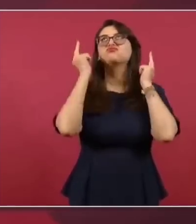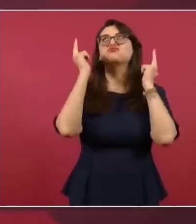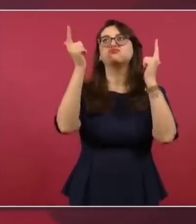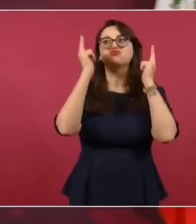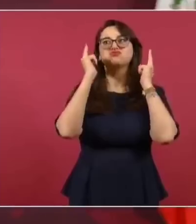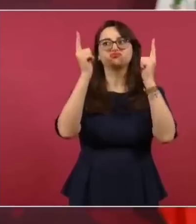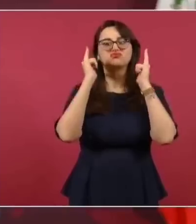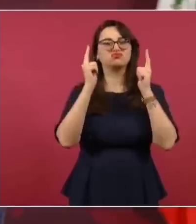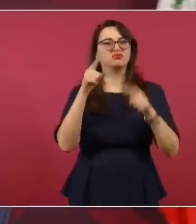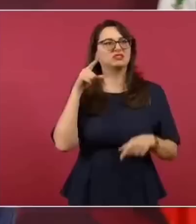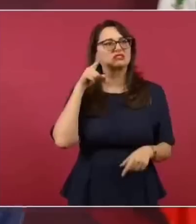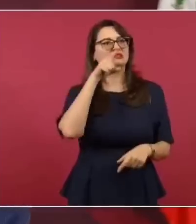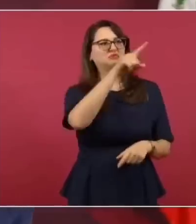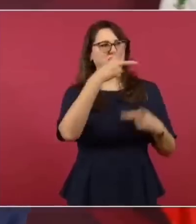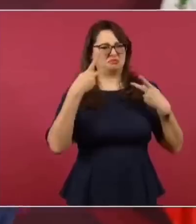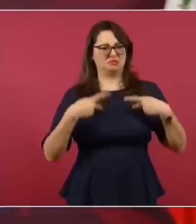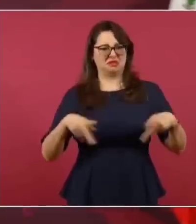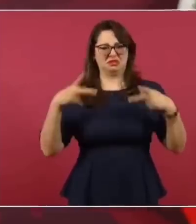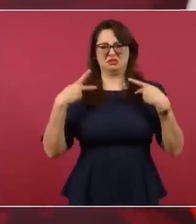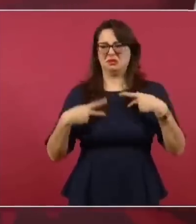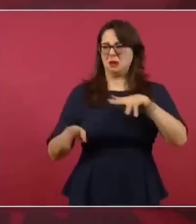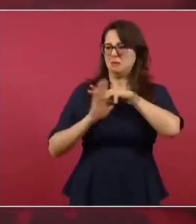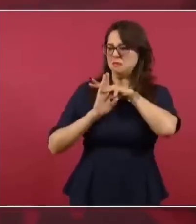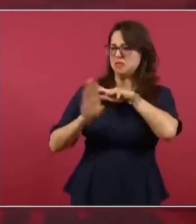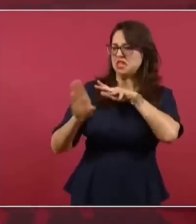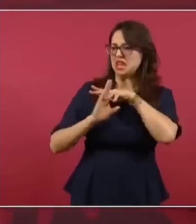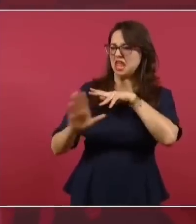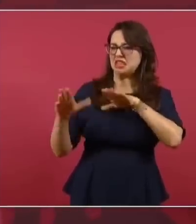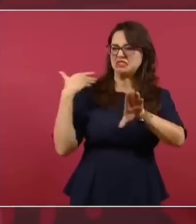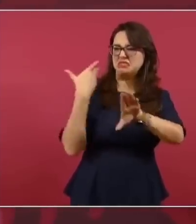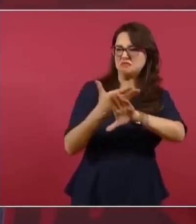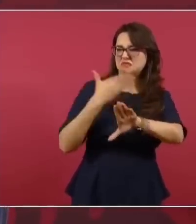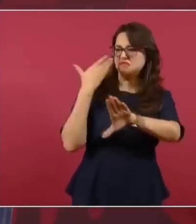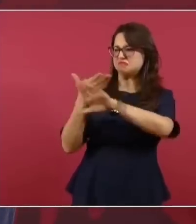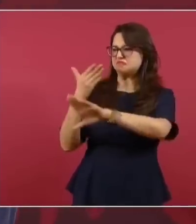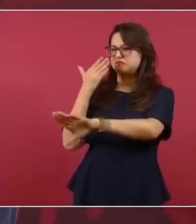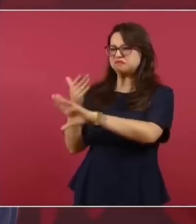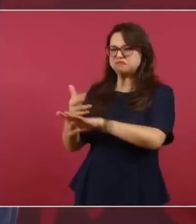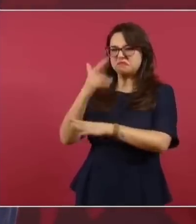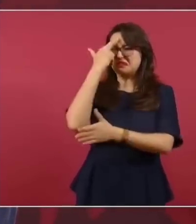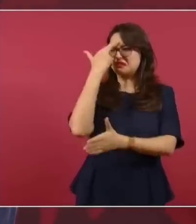persiguen a migrantes, los que no respetan a migrantes,